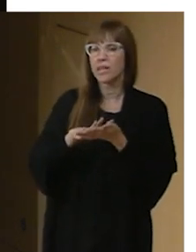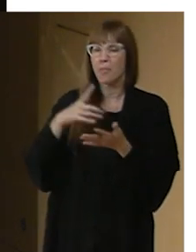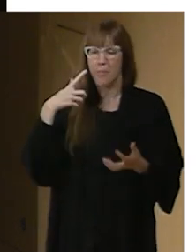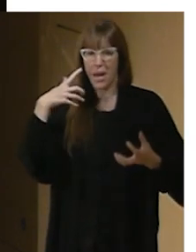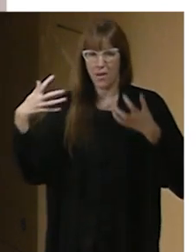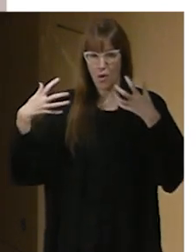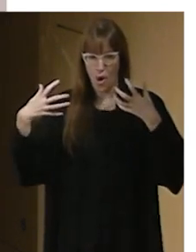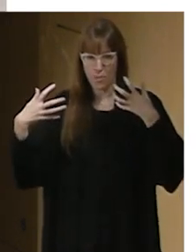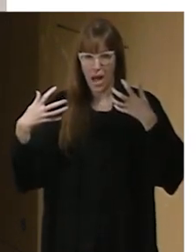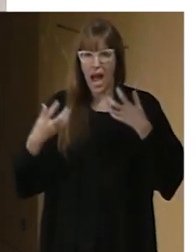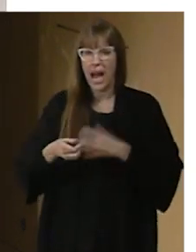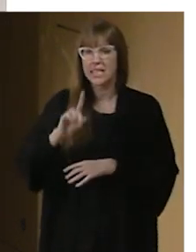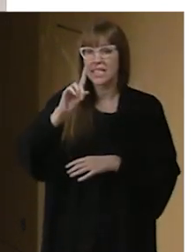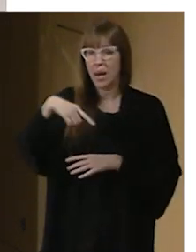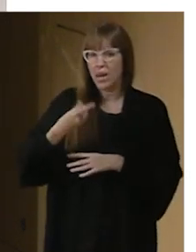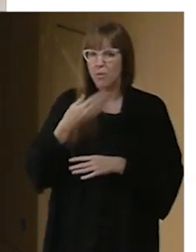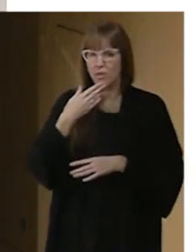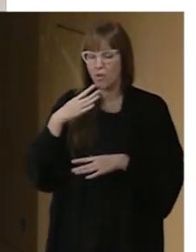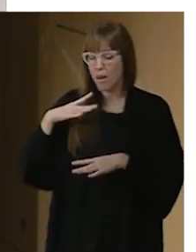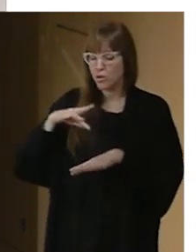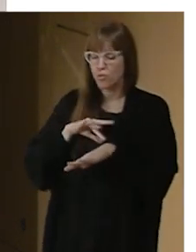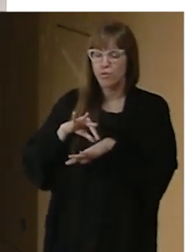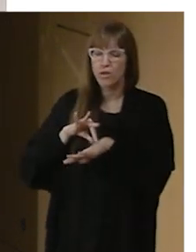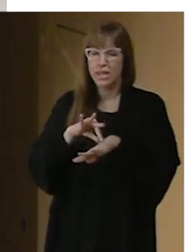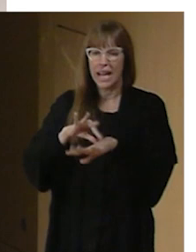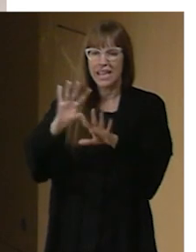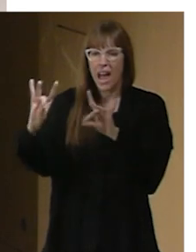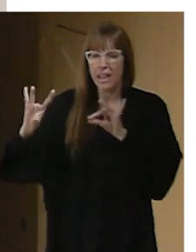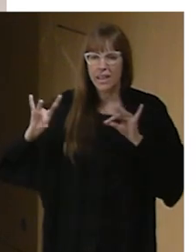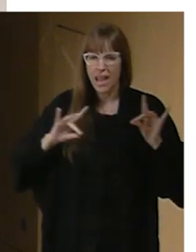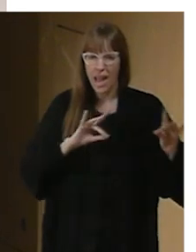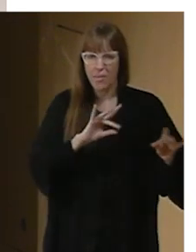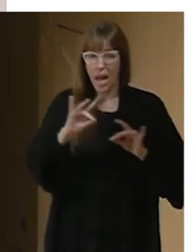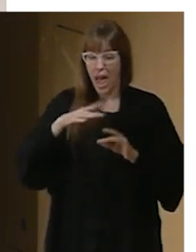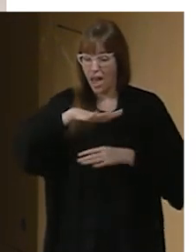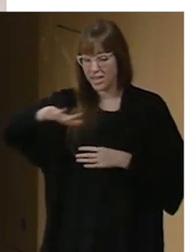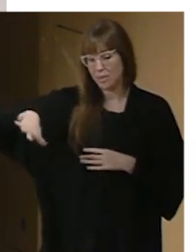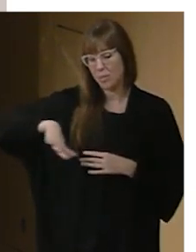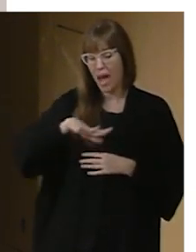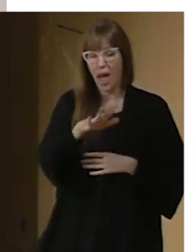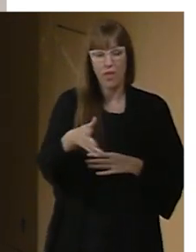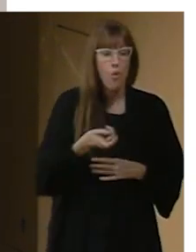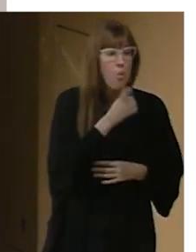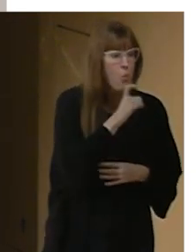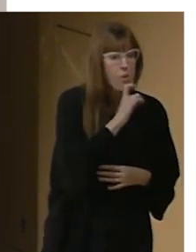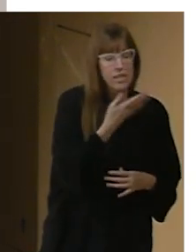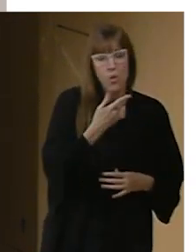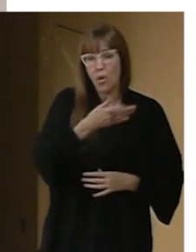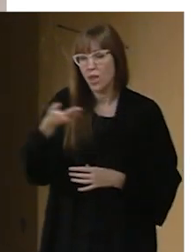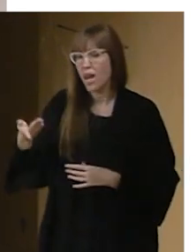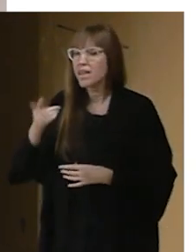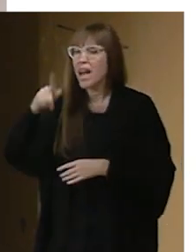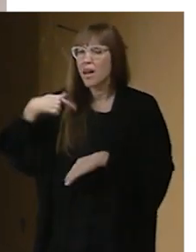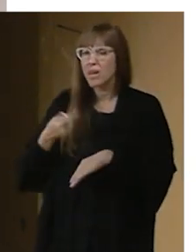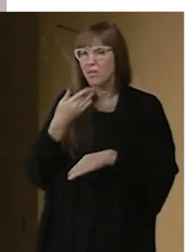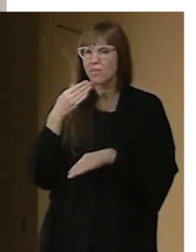tours táctiles para conocer cómo es el espacio tienen guías visuales de cómo es el espacio para que